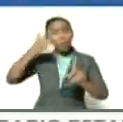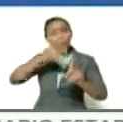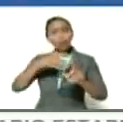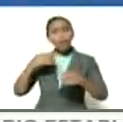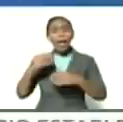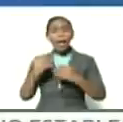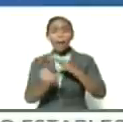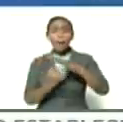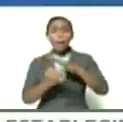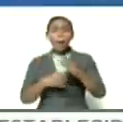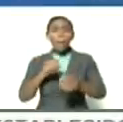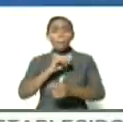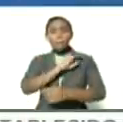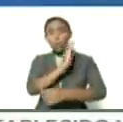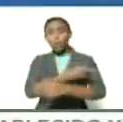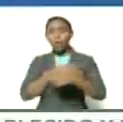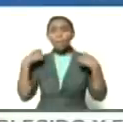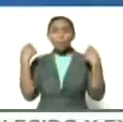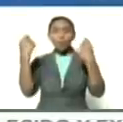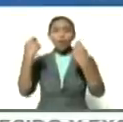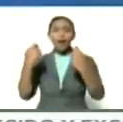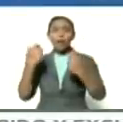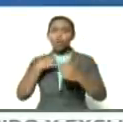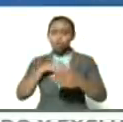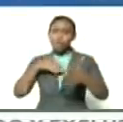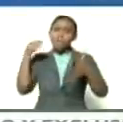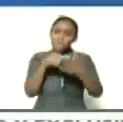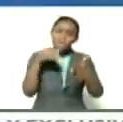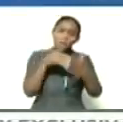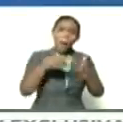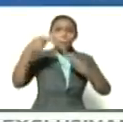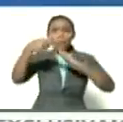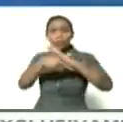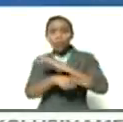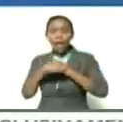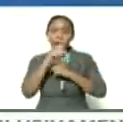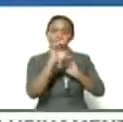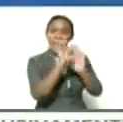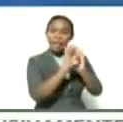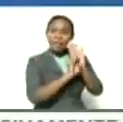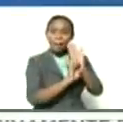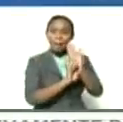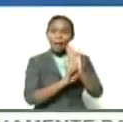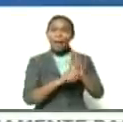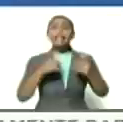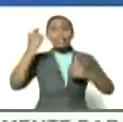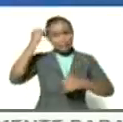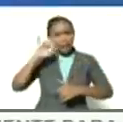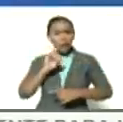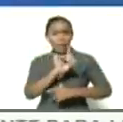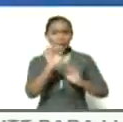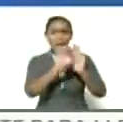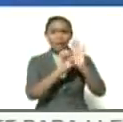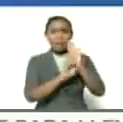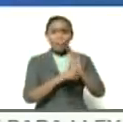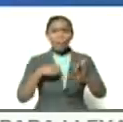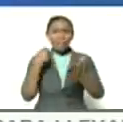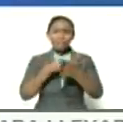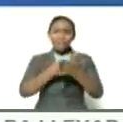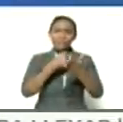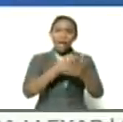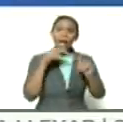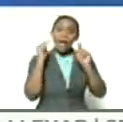popular vamos a insistir a profundidad en esta etapa creo que es la etapa para insistir en eso